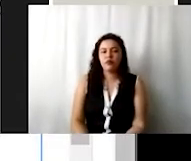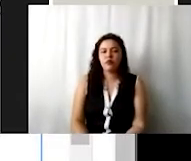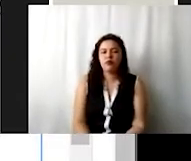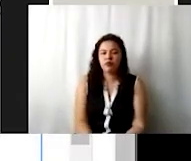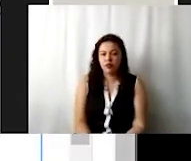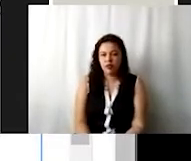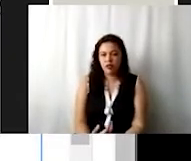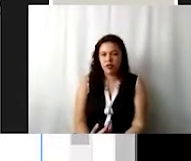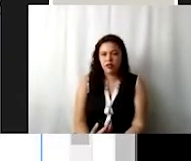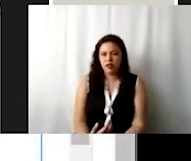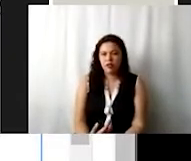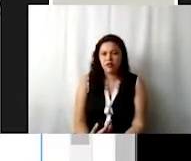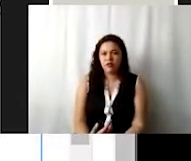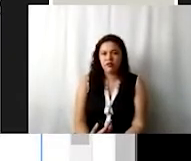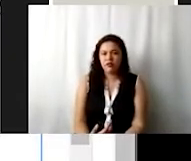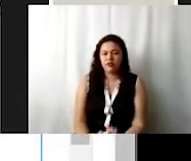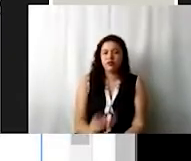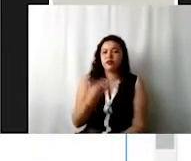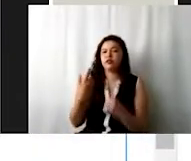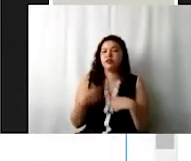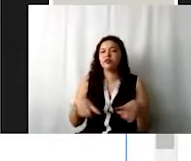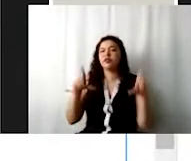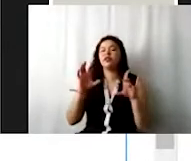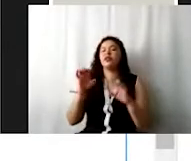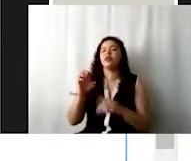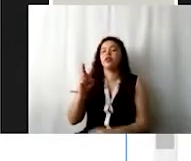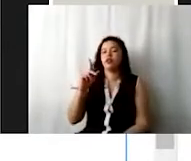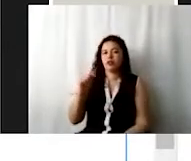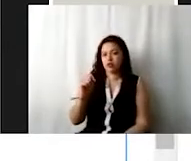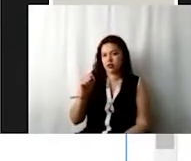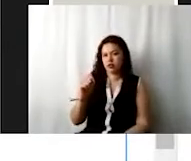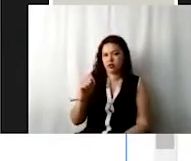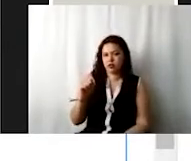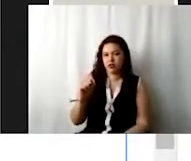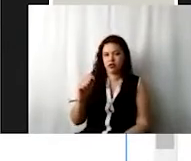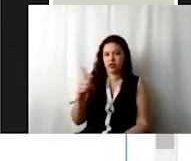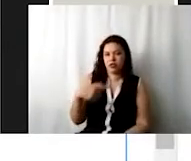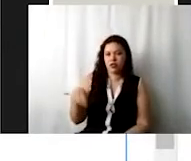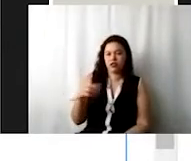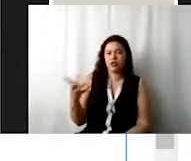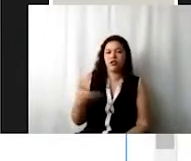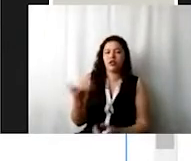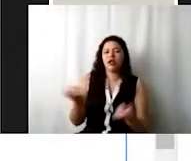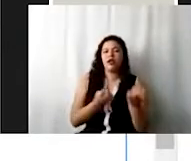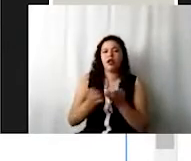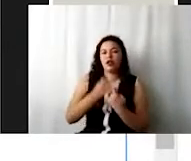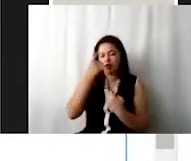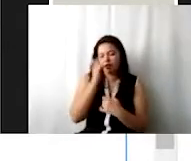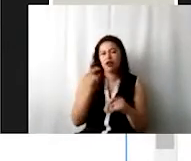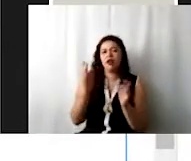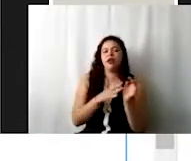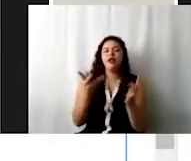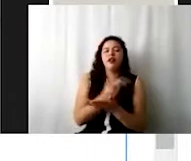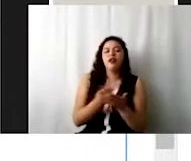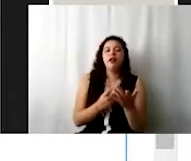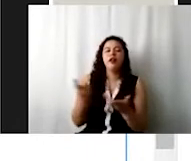Ok, esta es la carátula del escritorio virtual de trabajo, en donde ustedes van a realizar el ejercicio de la captura del programa de trabajo y